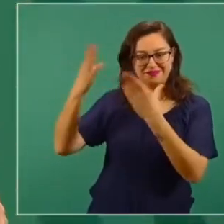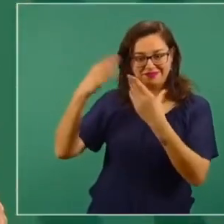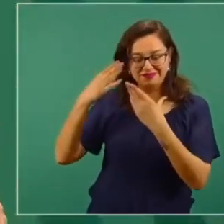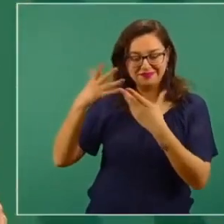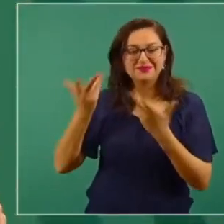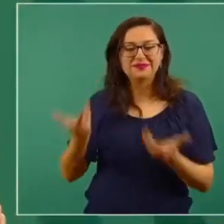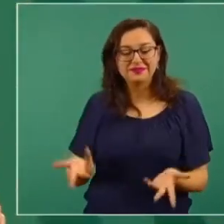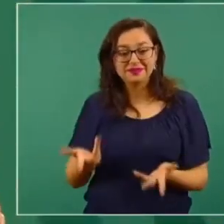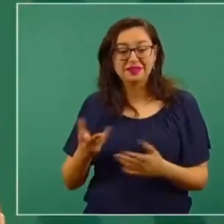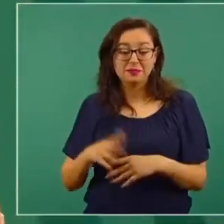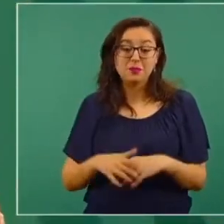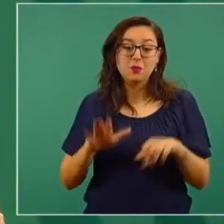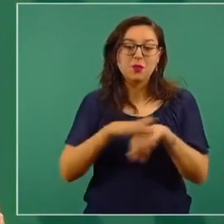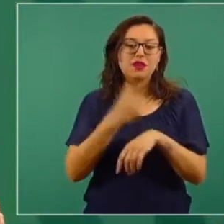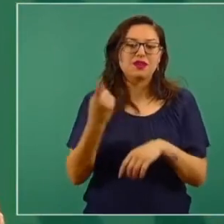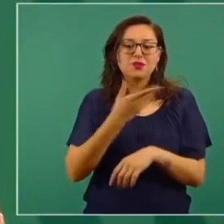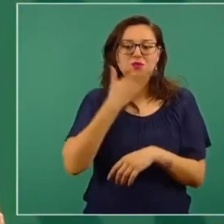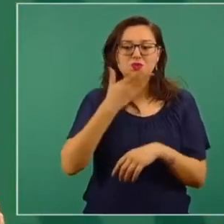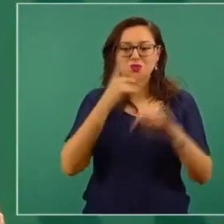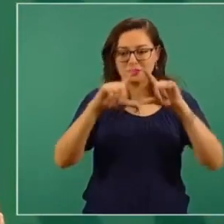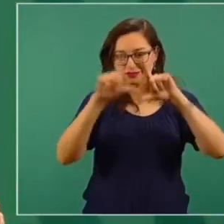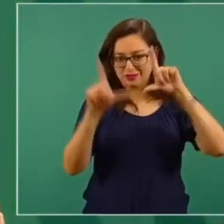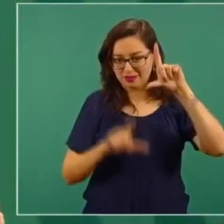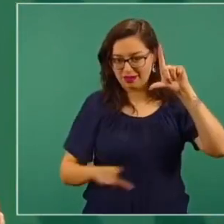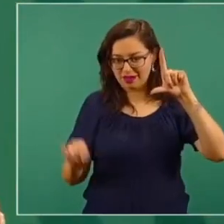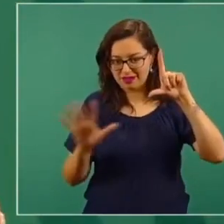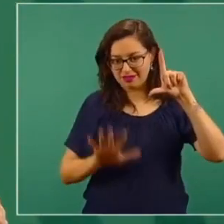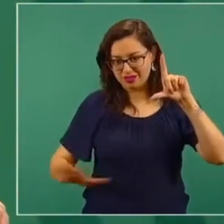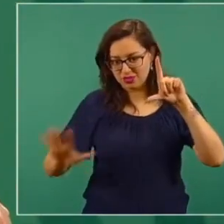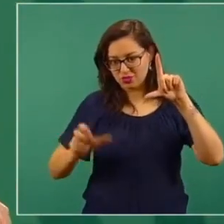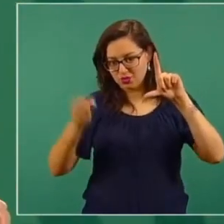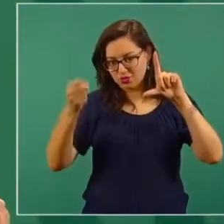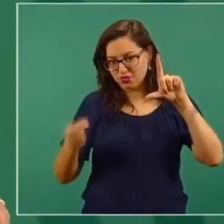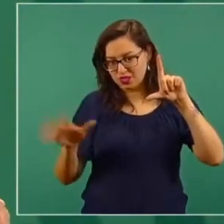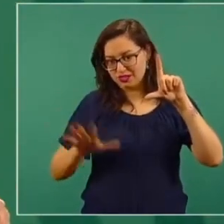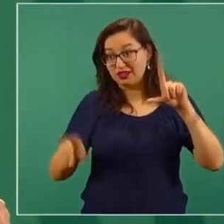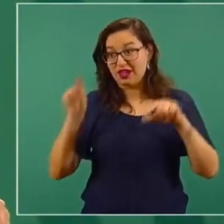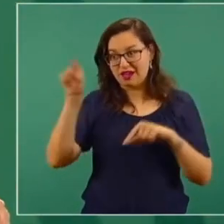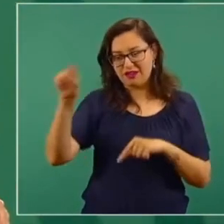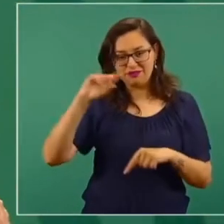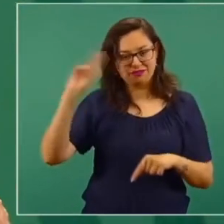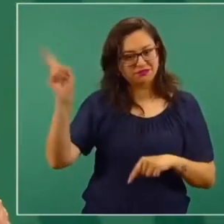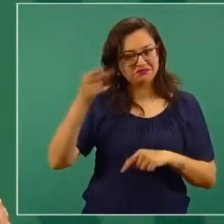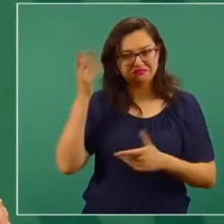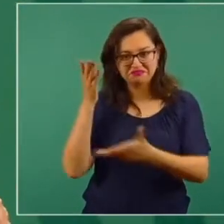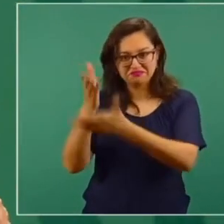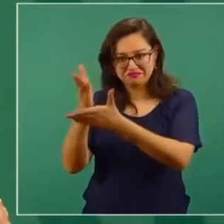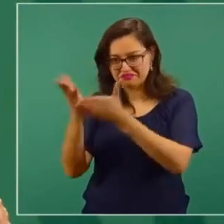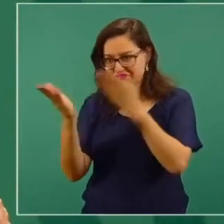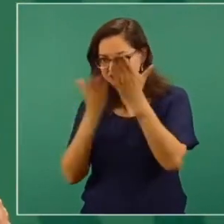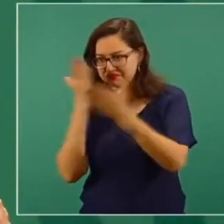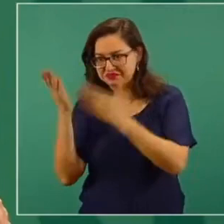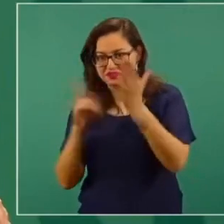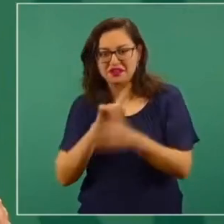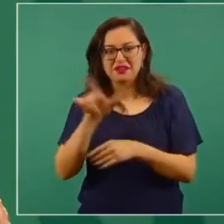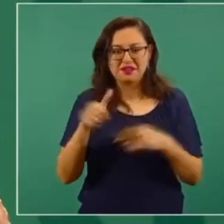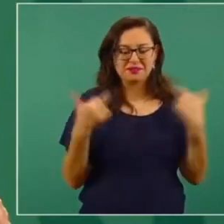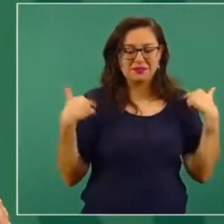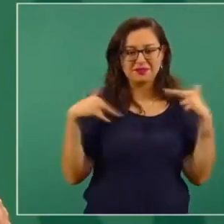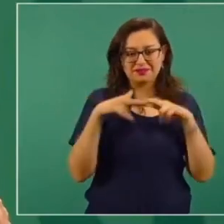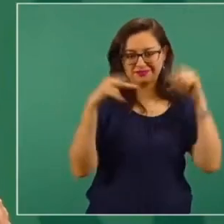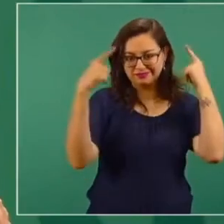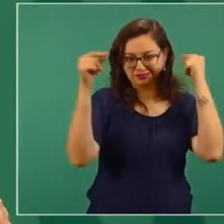presidente que va a ser como ya se había dado el anuncio va a ser